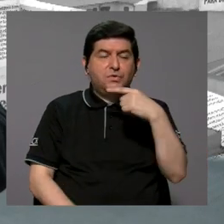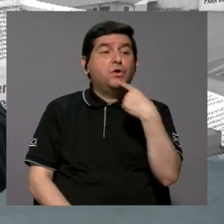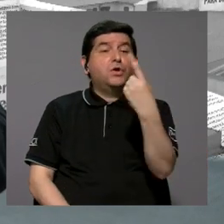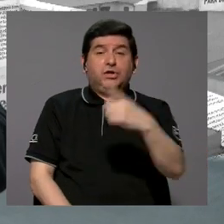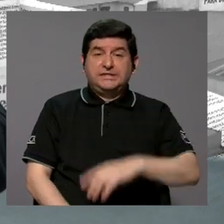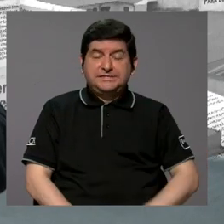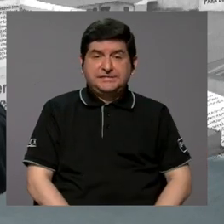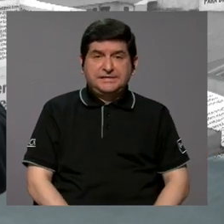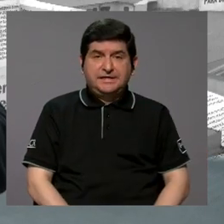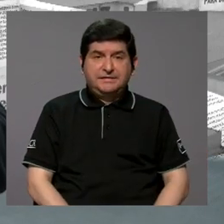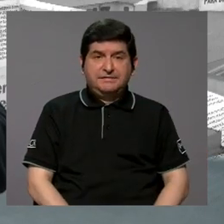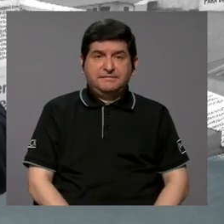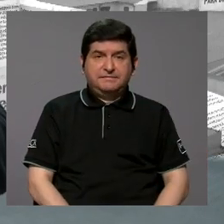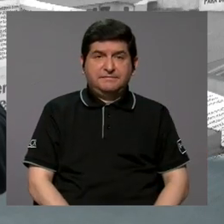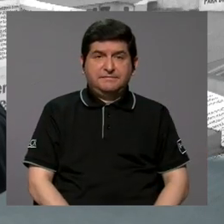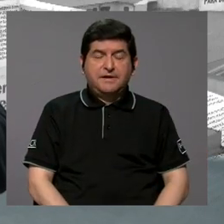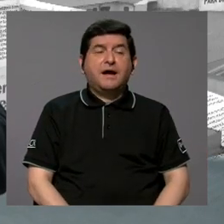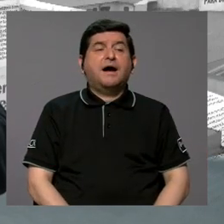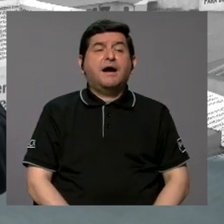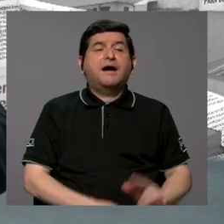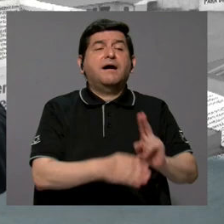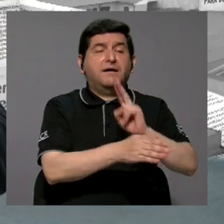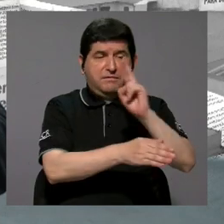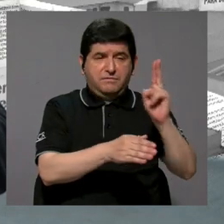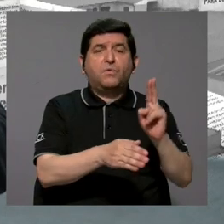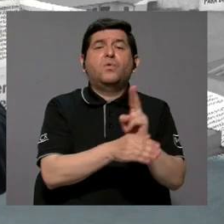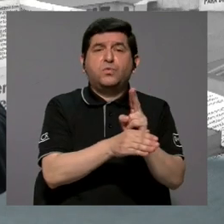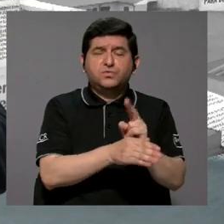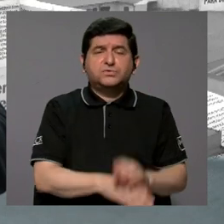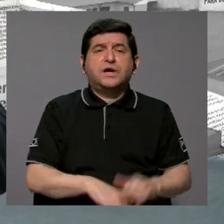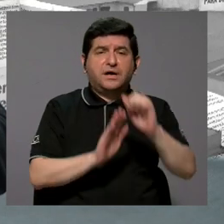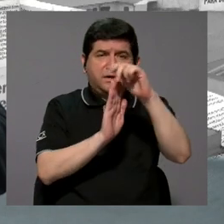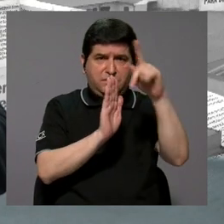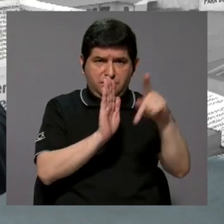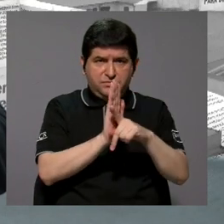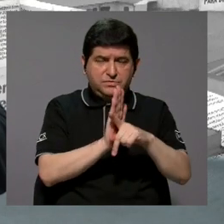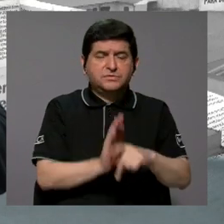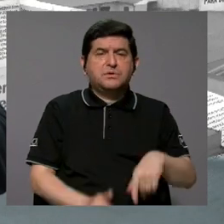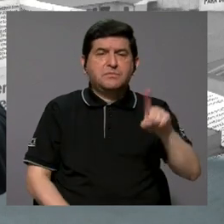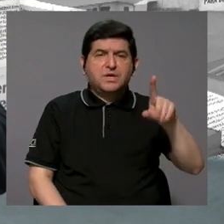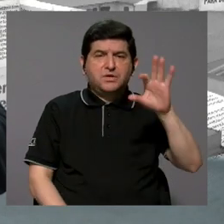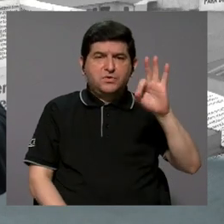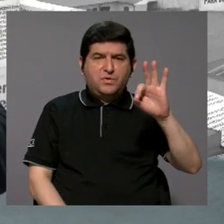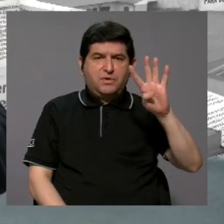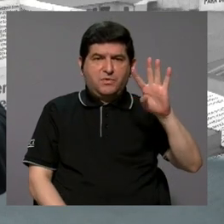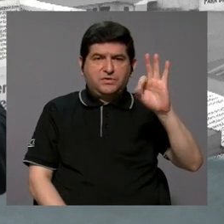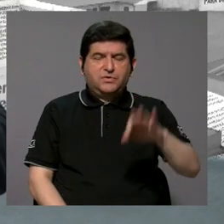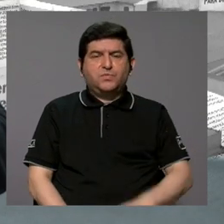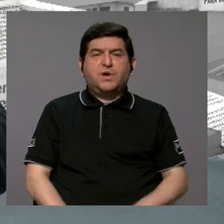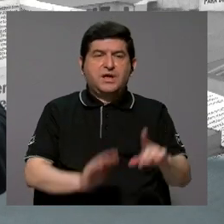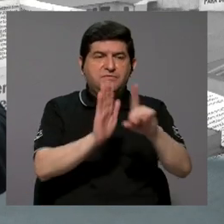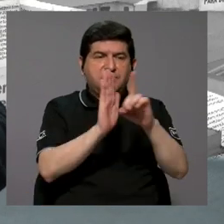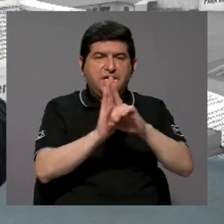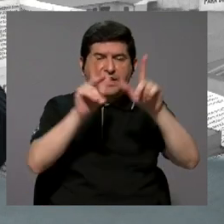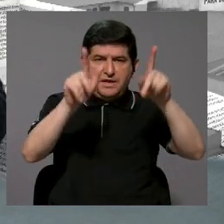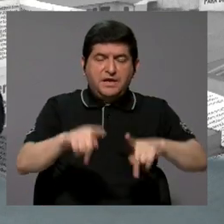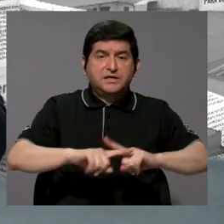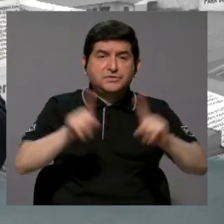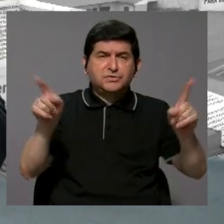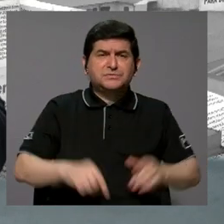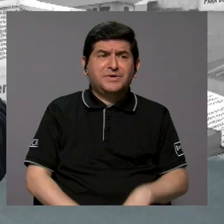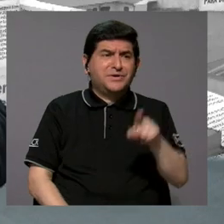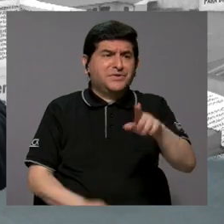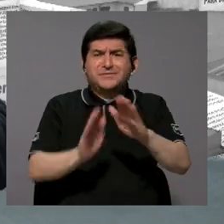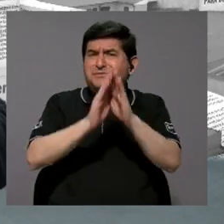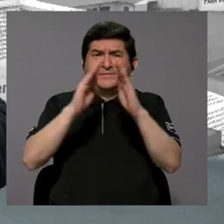dice, les dijimos que se basaran en la Constitución de 1949, los derechos que tienen los ciudadanos, pero es que queda